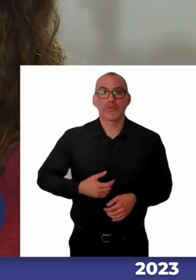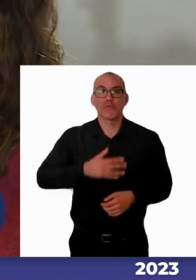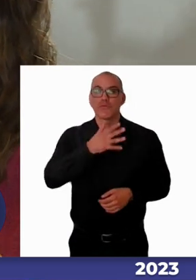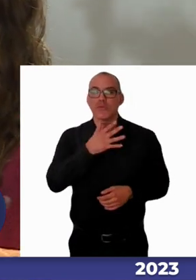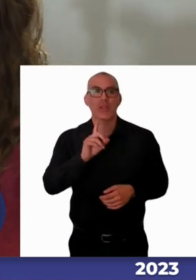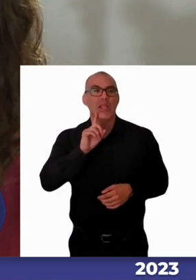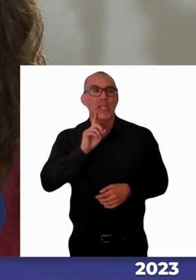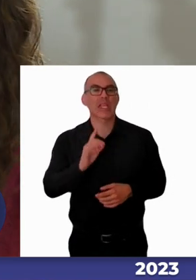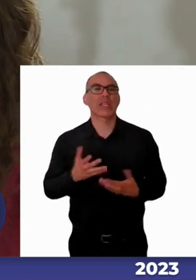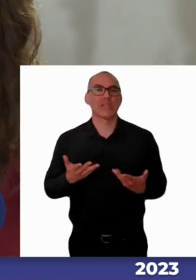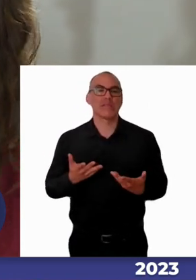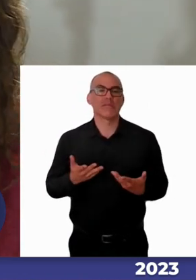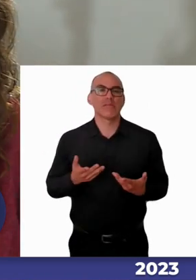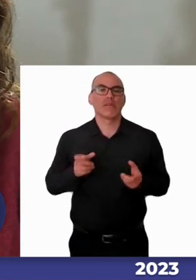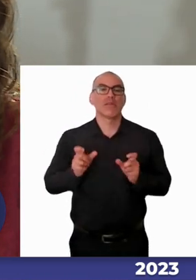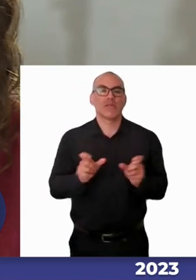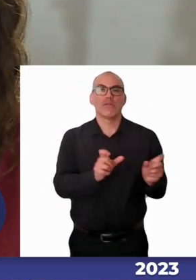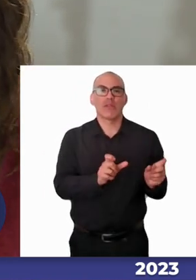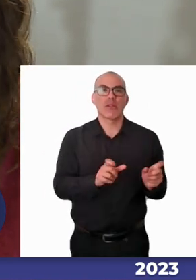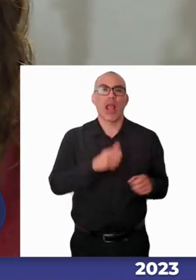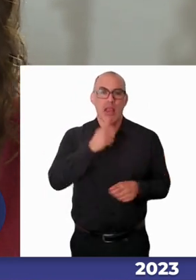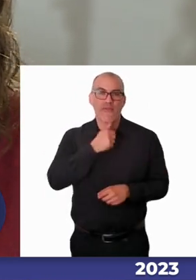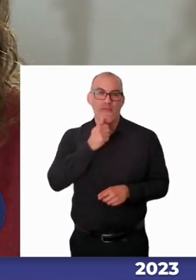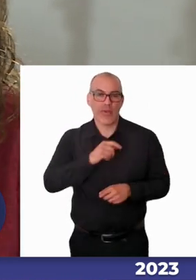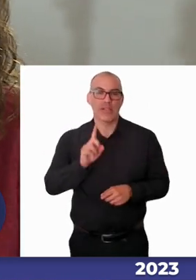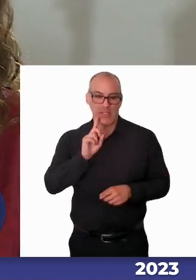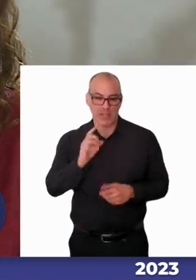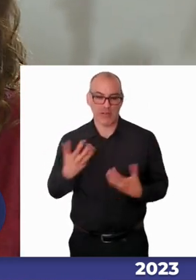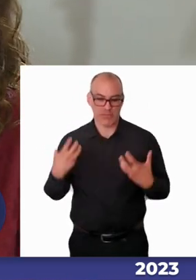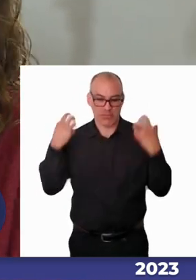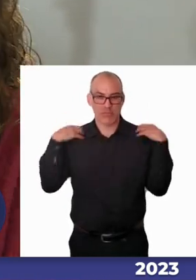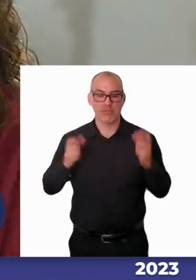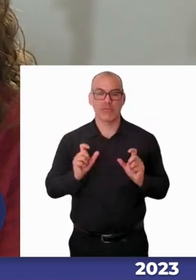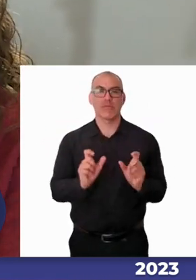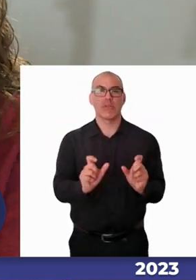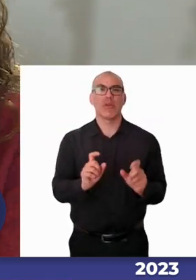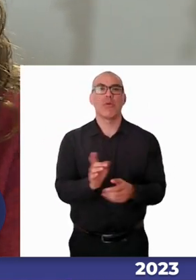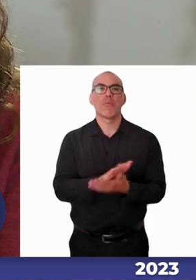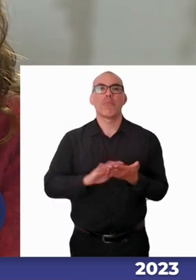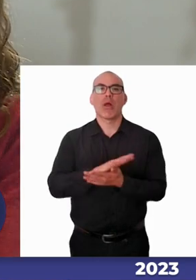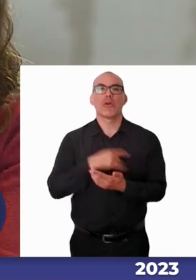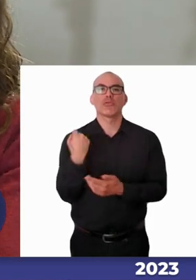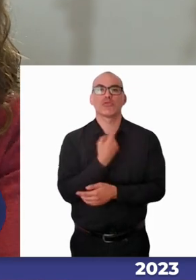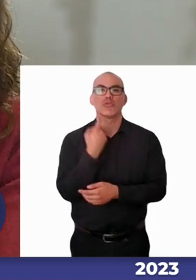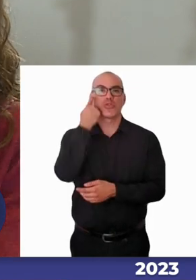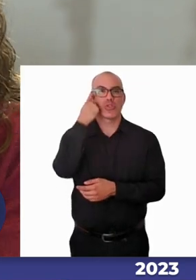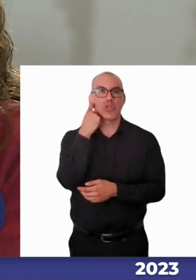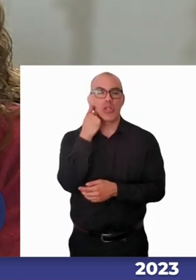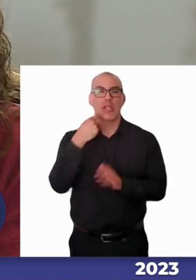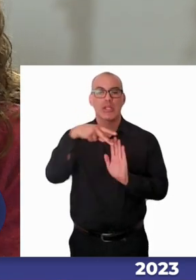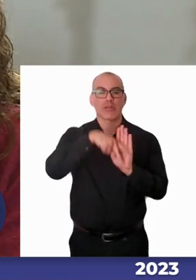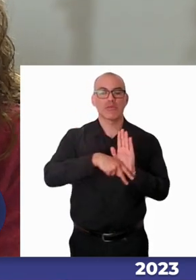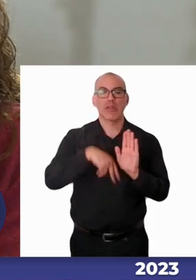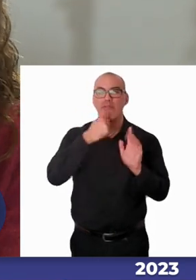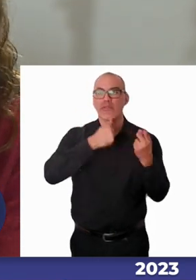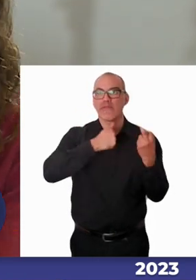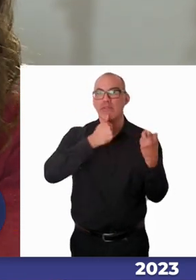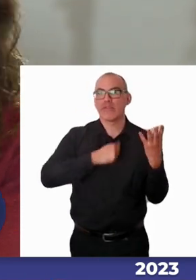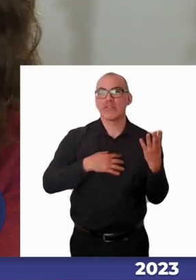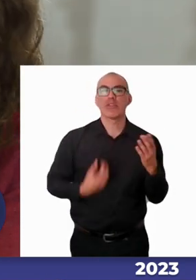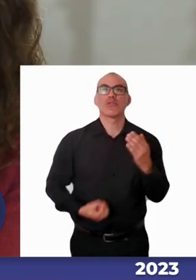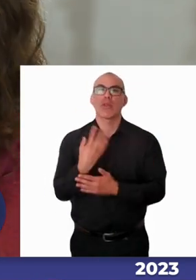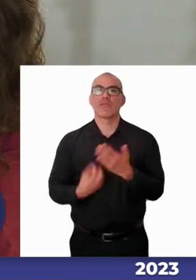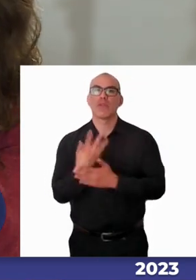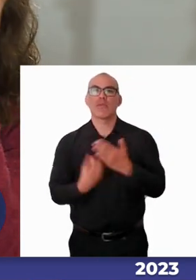porque la normativa existe y lo que pasa es que si uno cree que la normativa es insuficiente empieza a generar más normativa y al